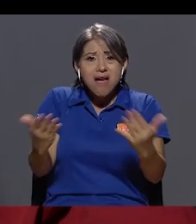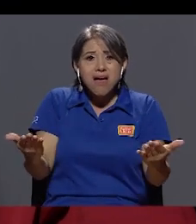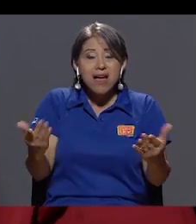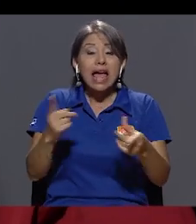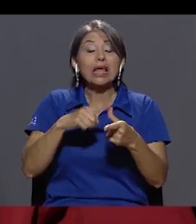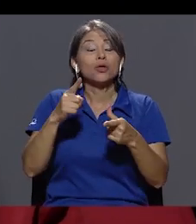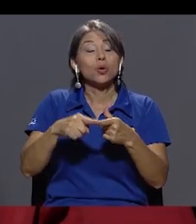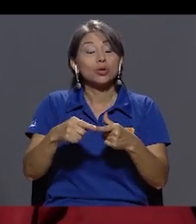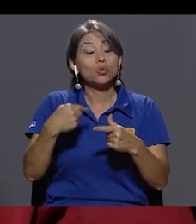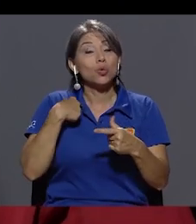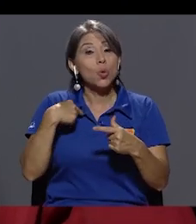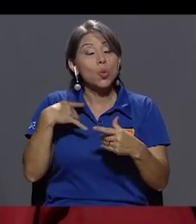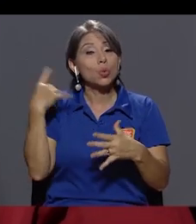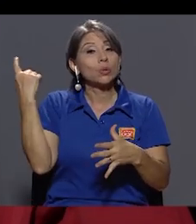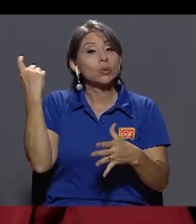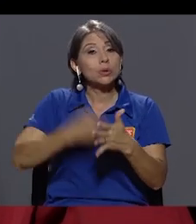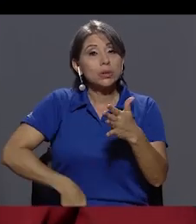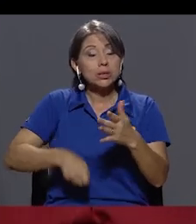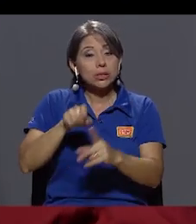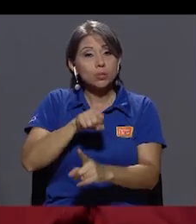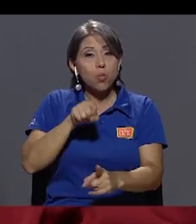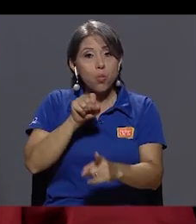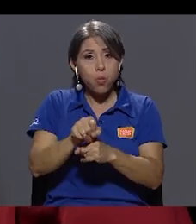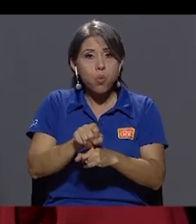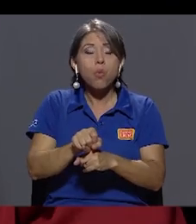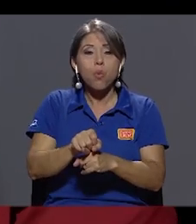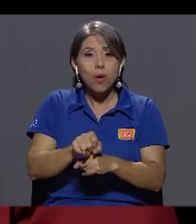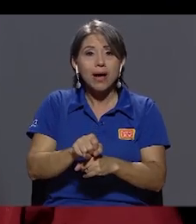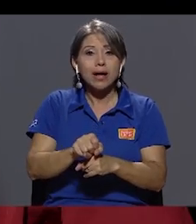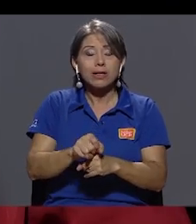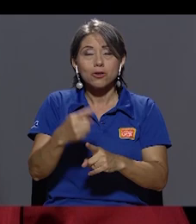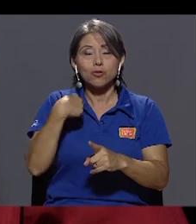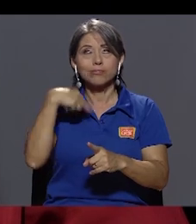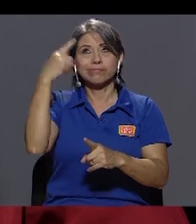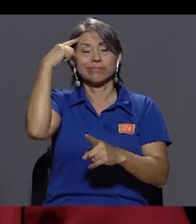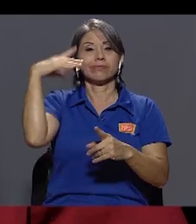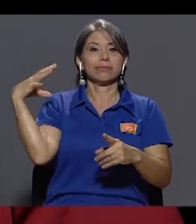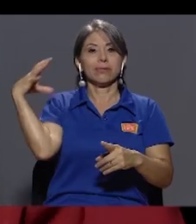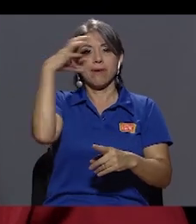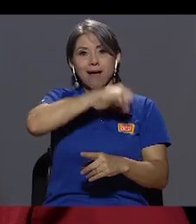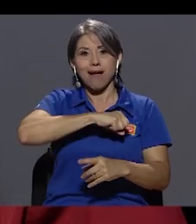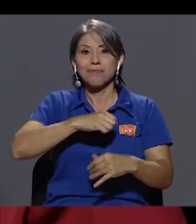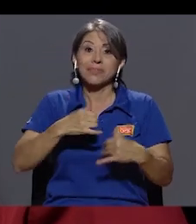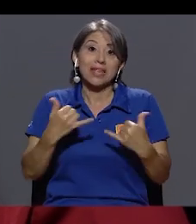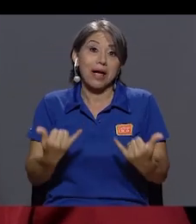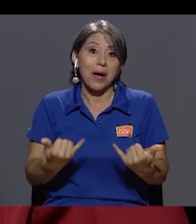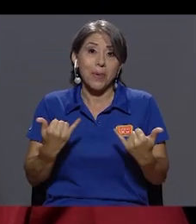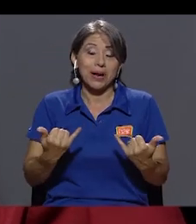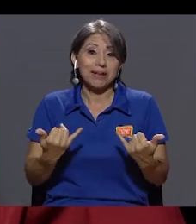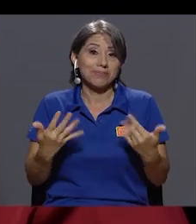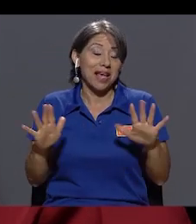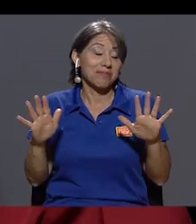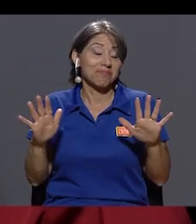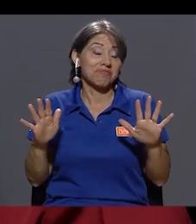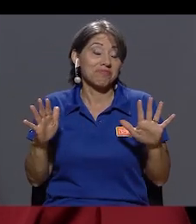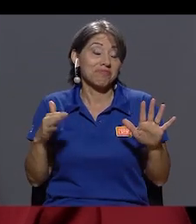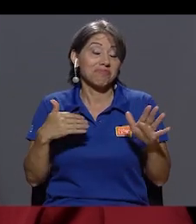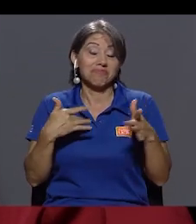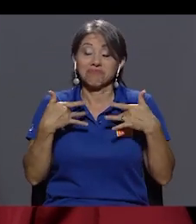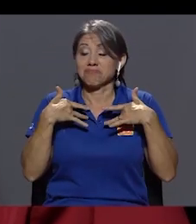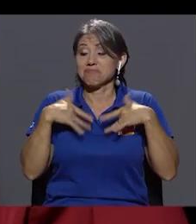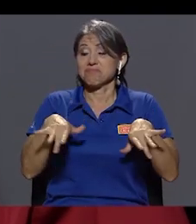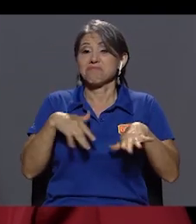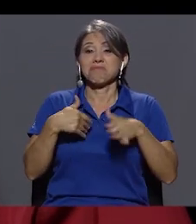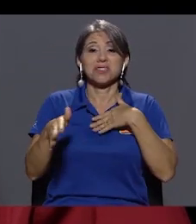llevas golpes duros que te llegan a aterrizar, ¿verdad? Y ahora, bueno, ya todo eso me resbala en